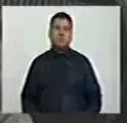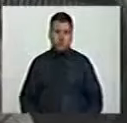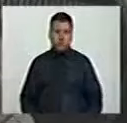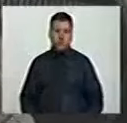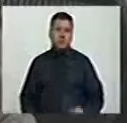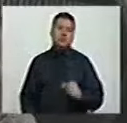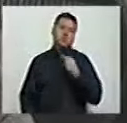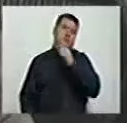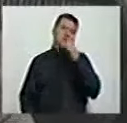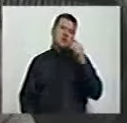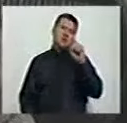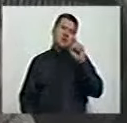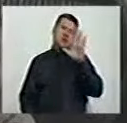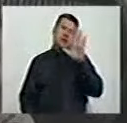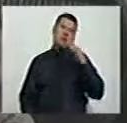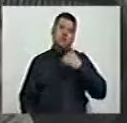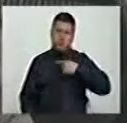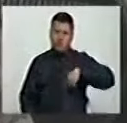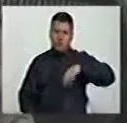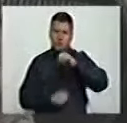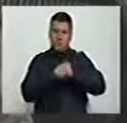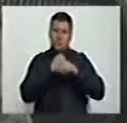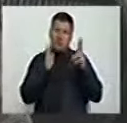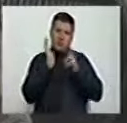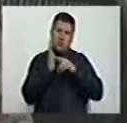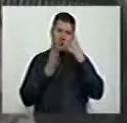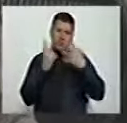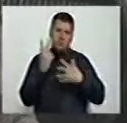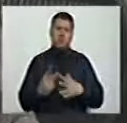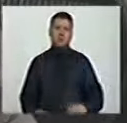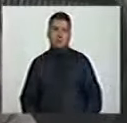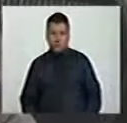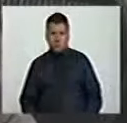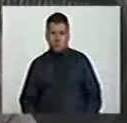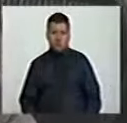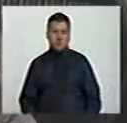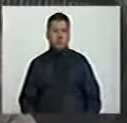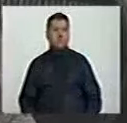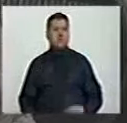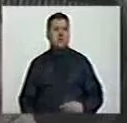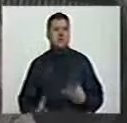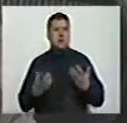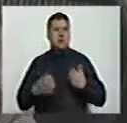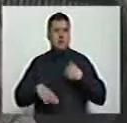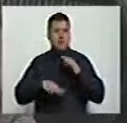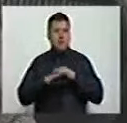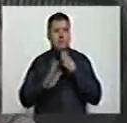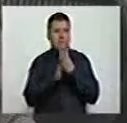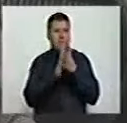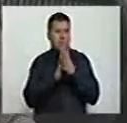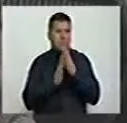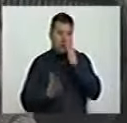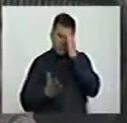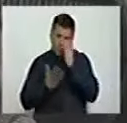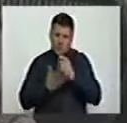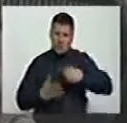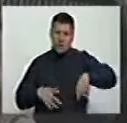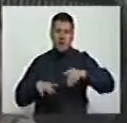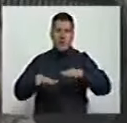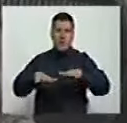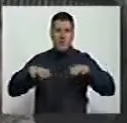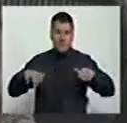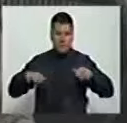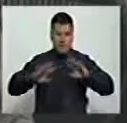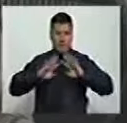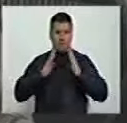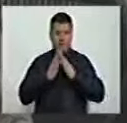165 que teníamos en 2012. Al respecto queremos informarle a la opinión pública y a la plenaria del